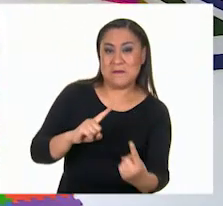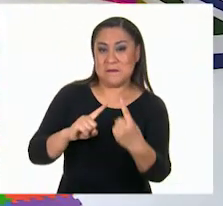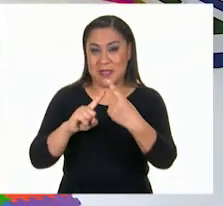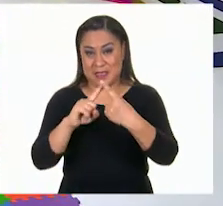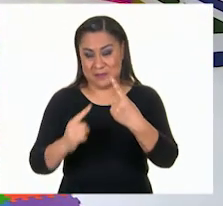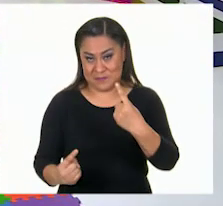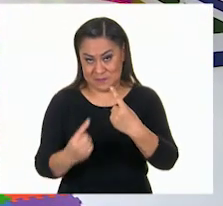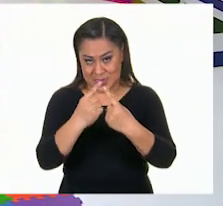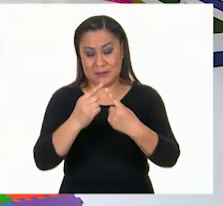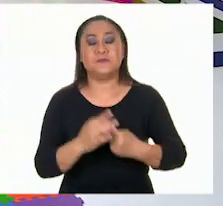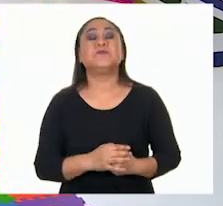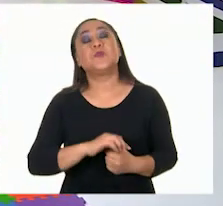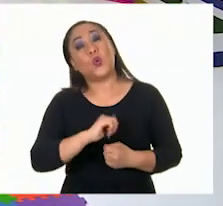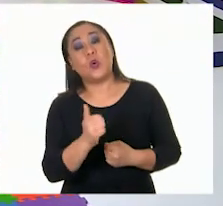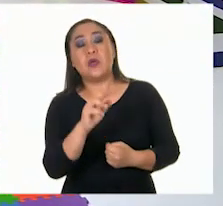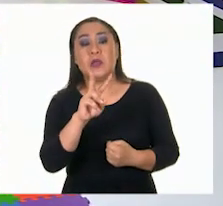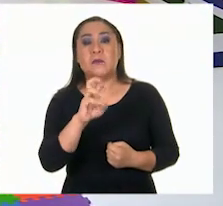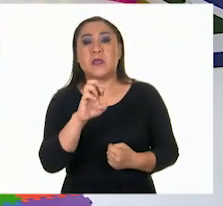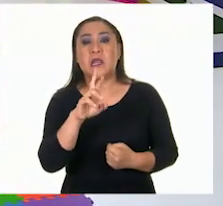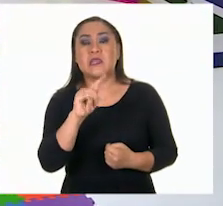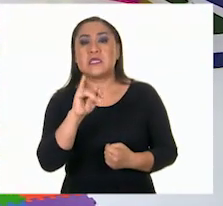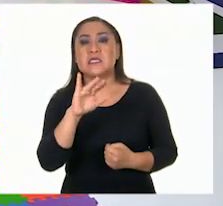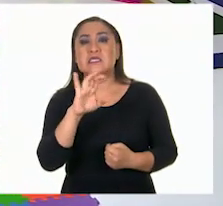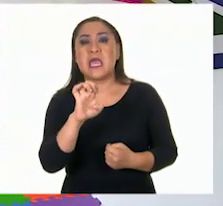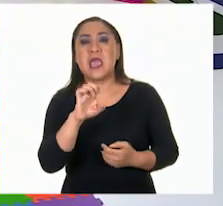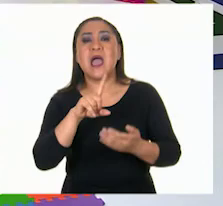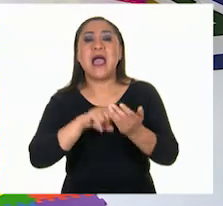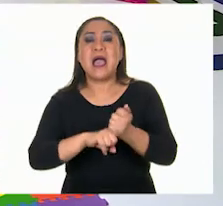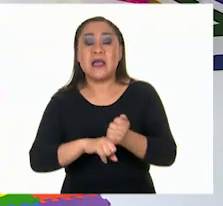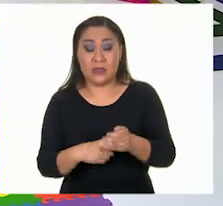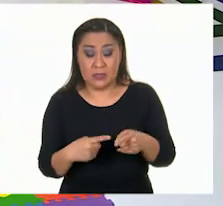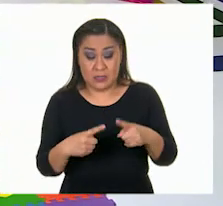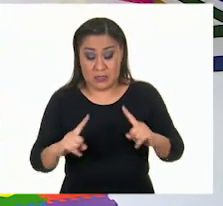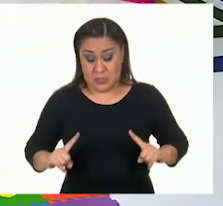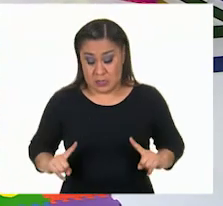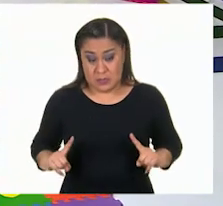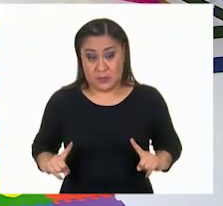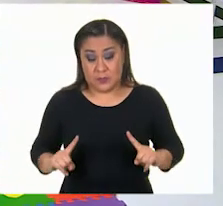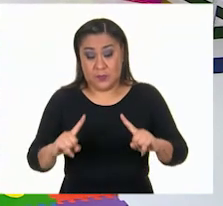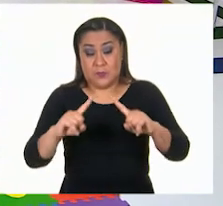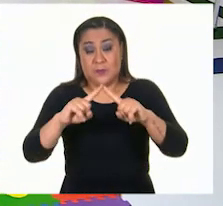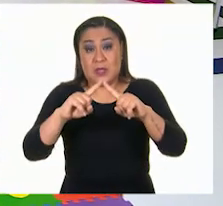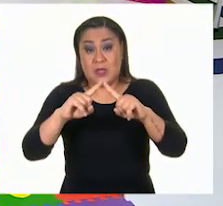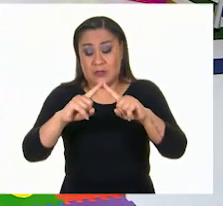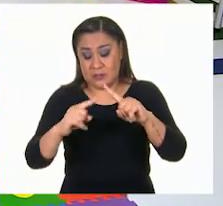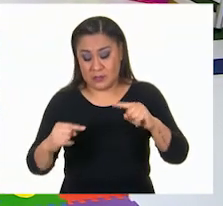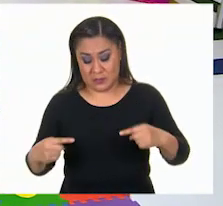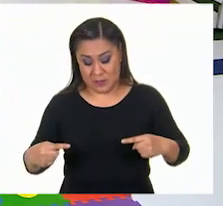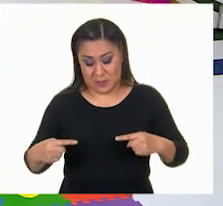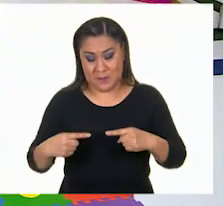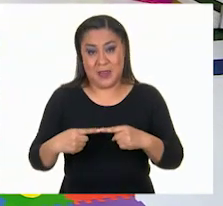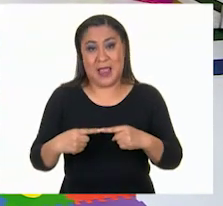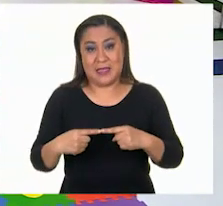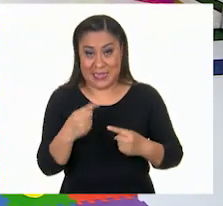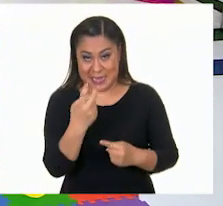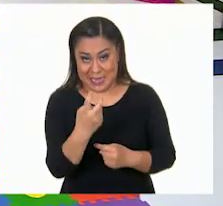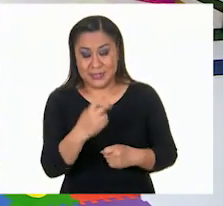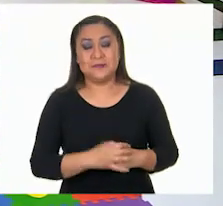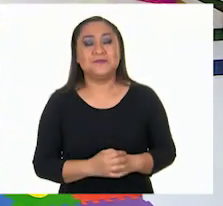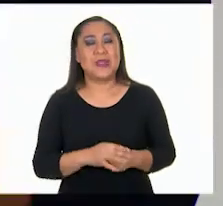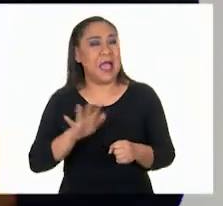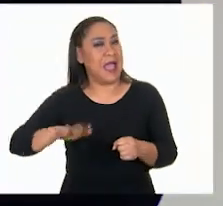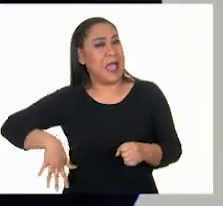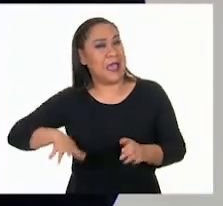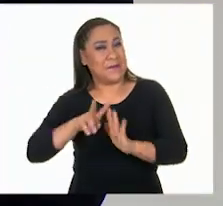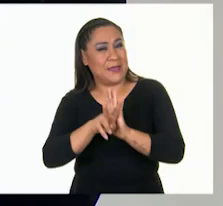vértices los podemos identificar en las uniones con las aristas. Y al igual, Erick, como vimos en el video,